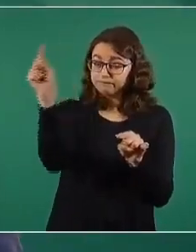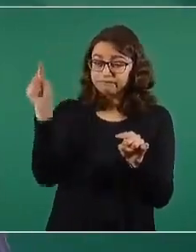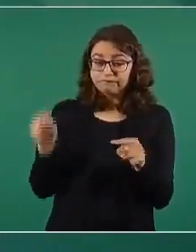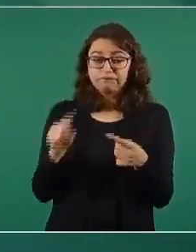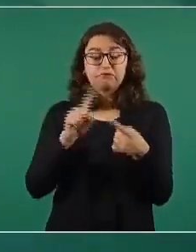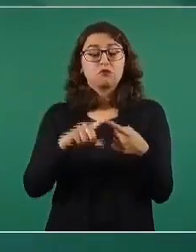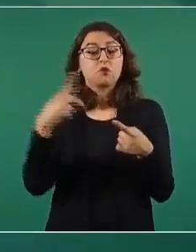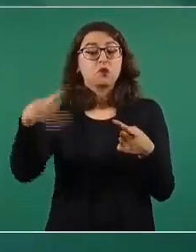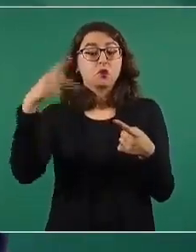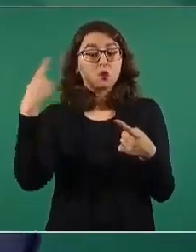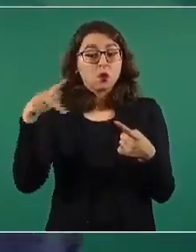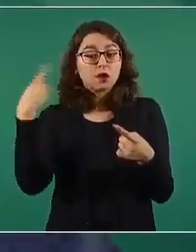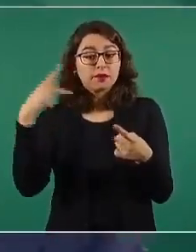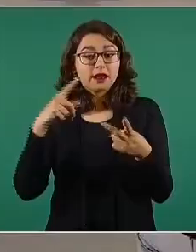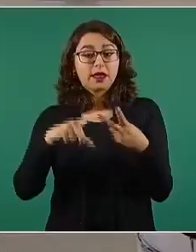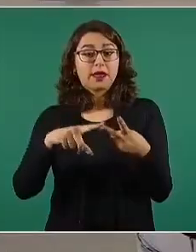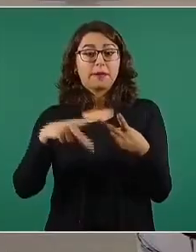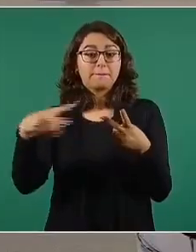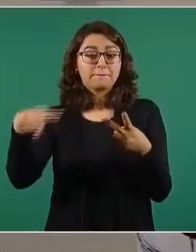Veracruz,